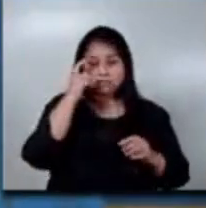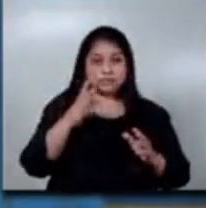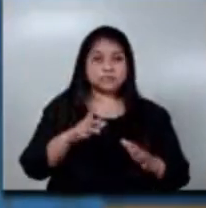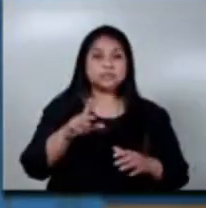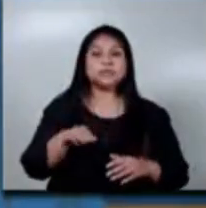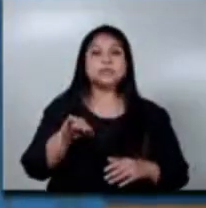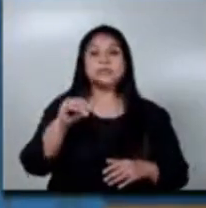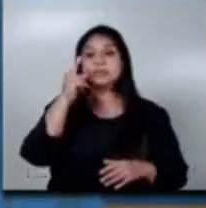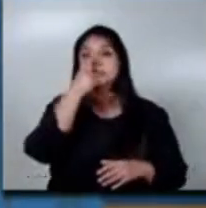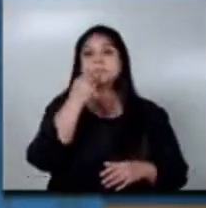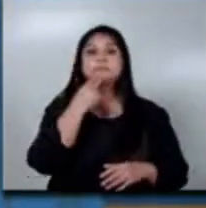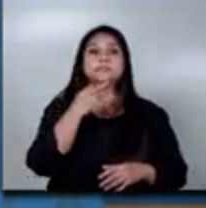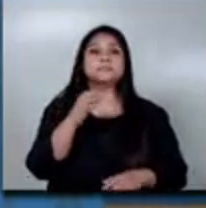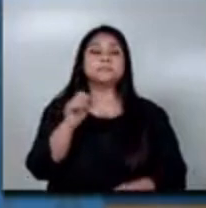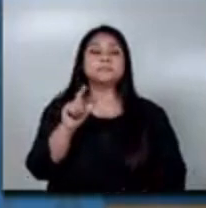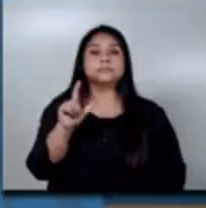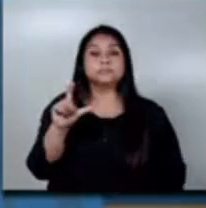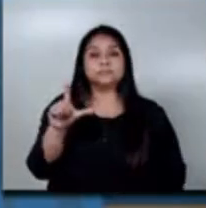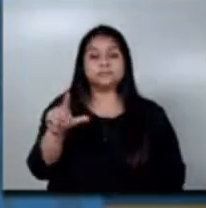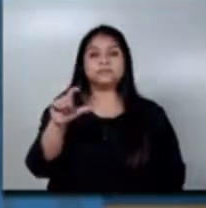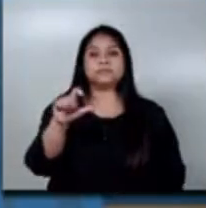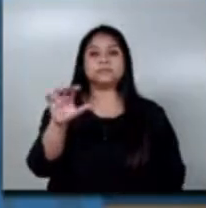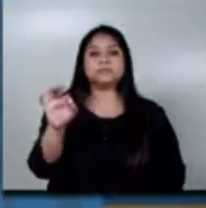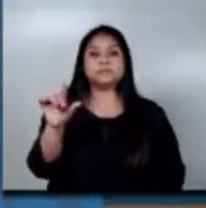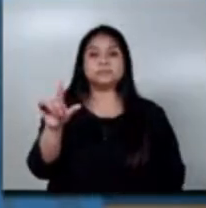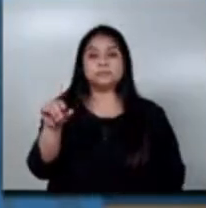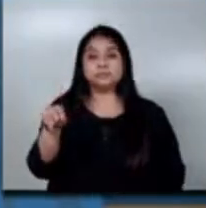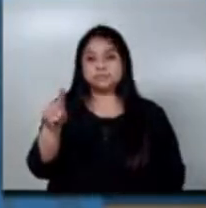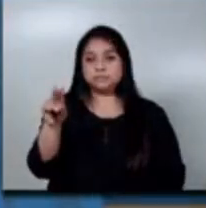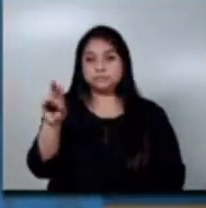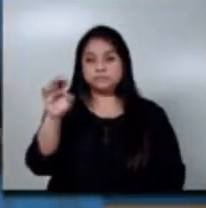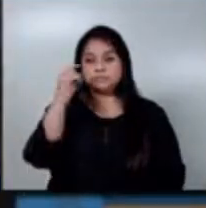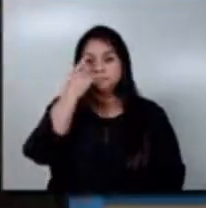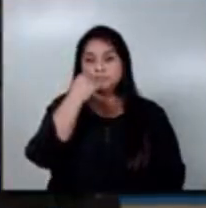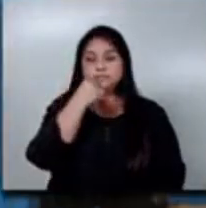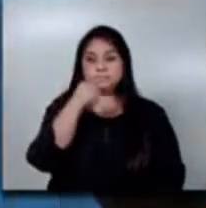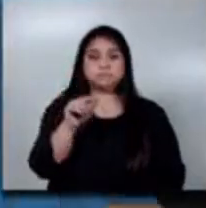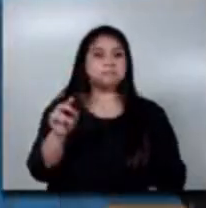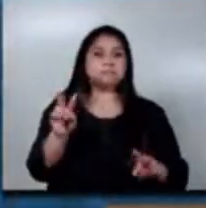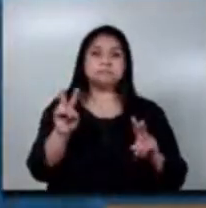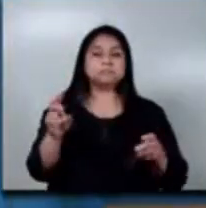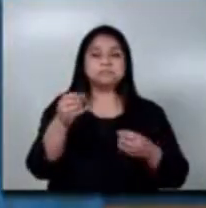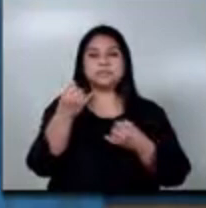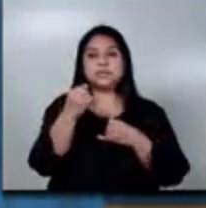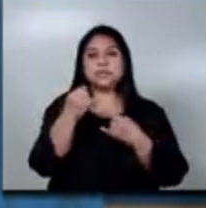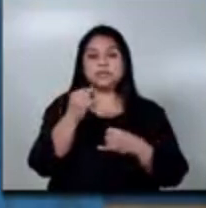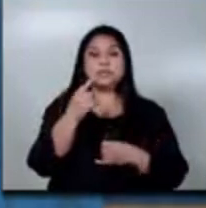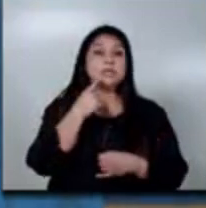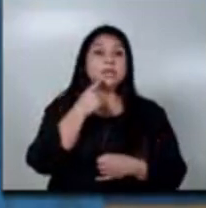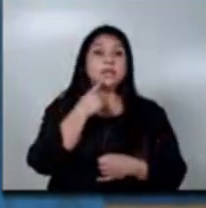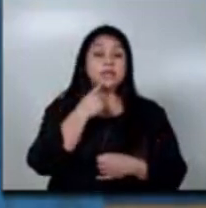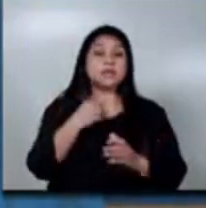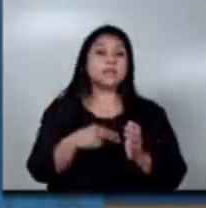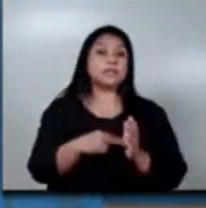Rosales Colindres, del Ministerio de Trabajo y Previsión Social. Ella abordó el tema del informe del empleador y nómina